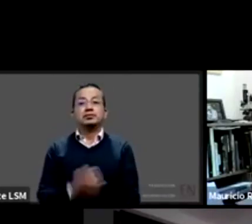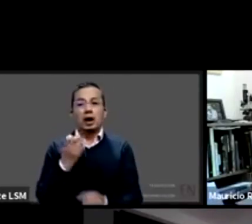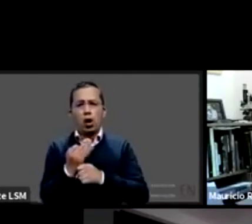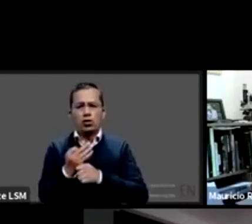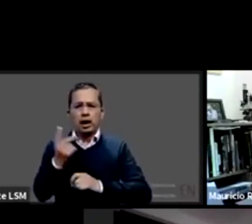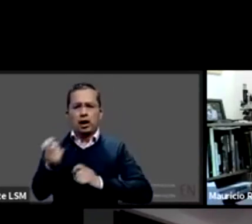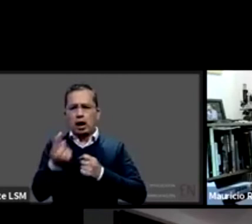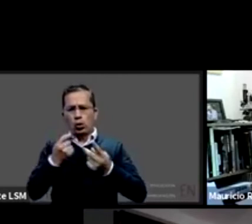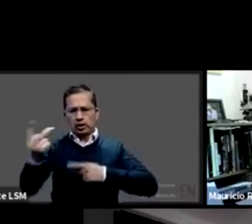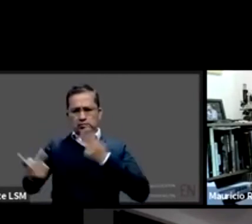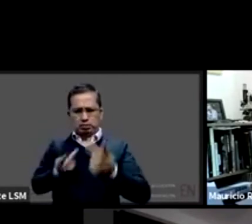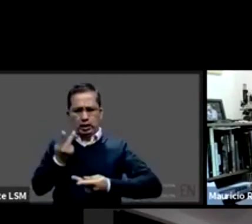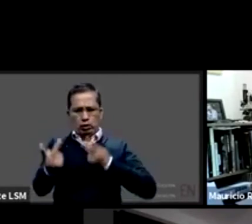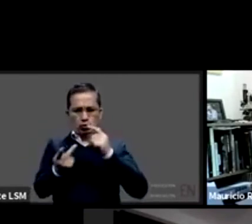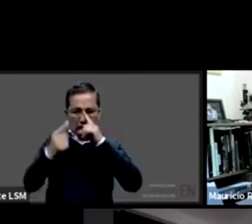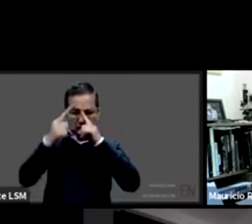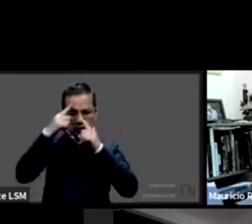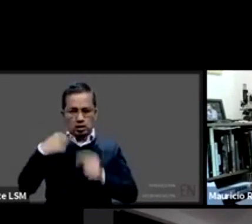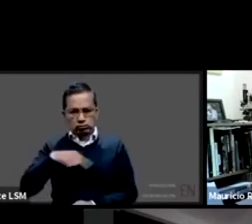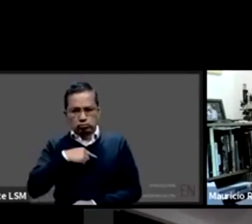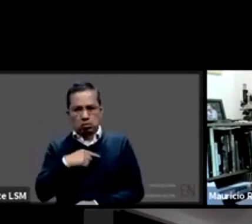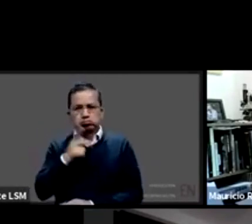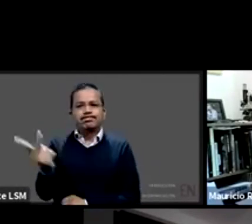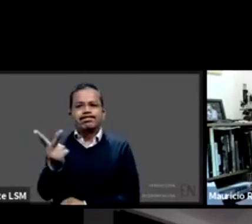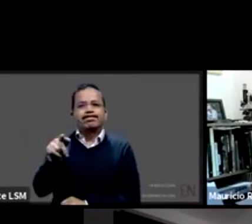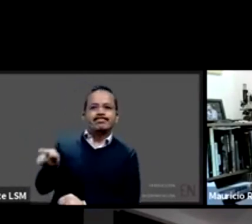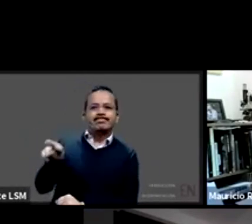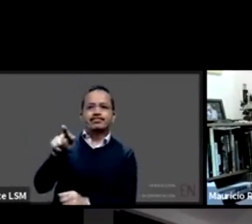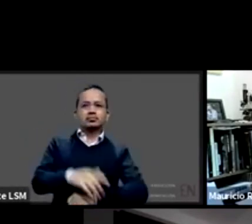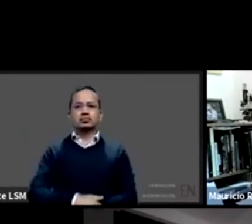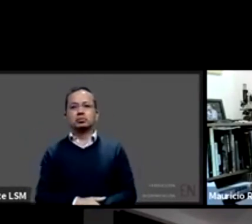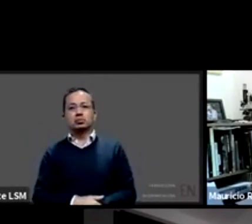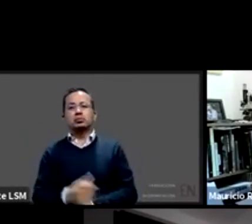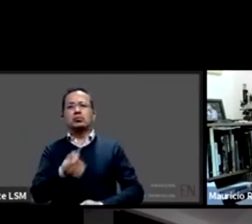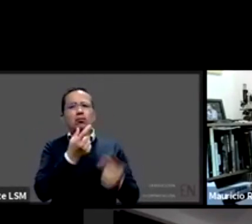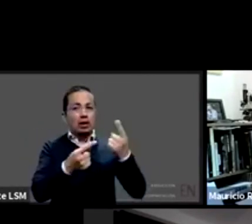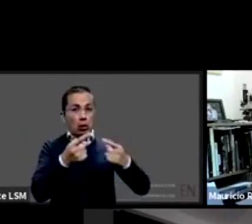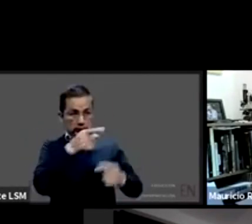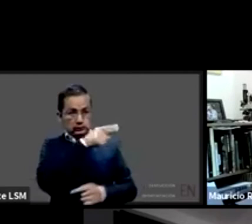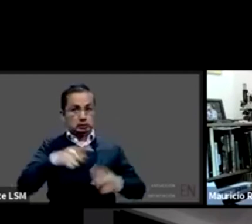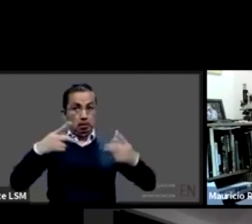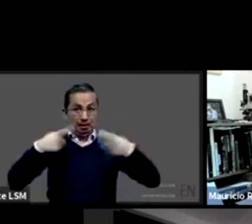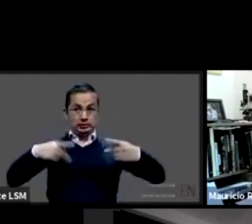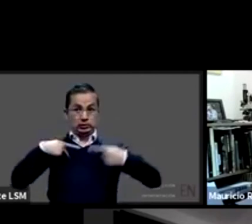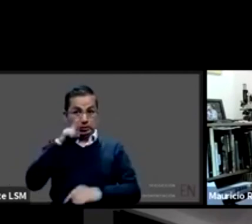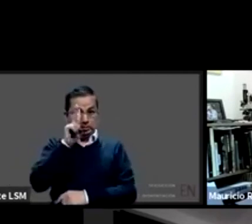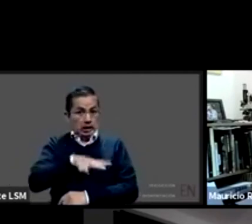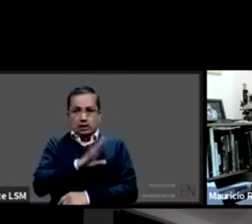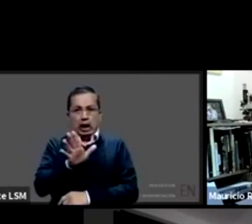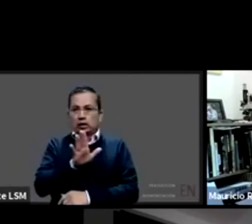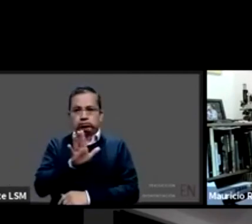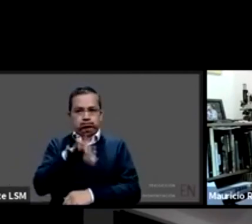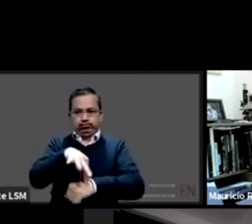conocen y que van e intentan pasar y que no tienen por parte de el personal médico